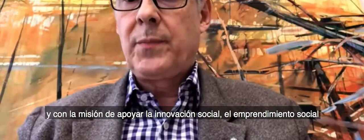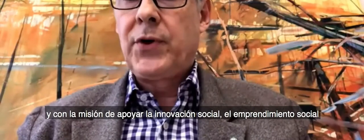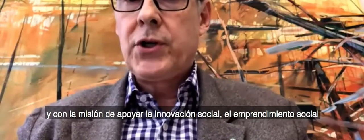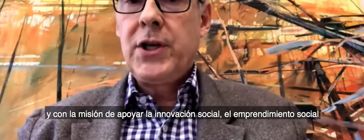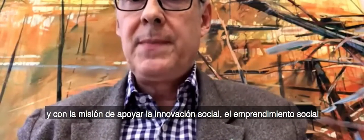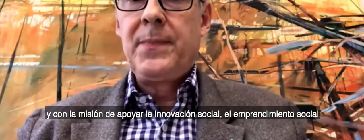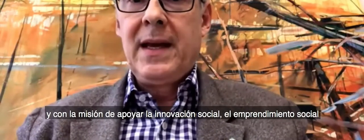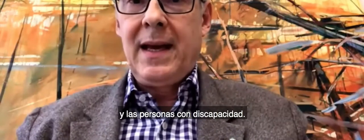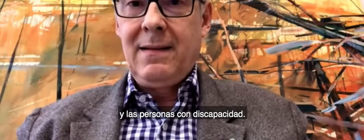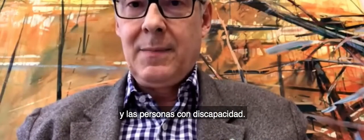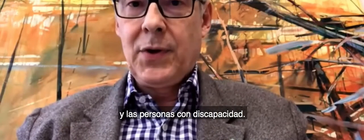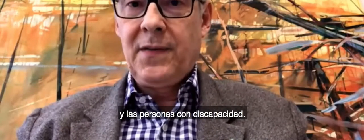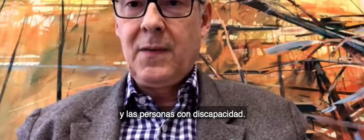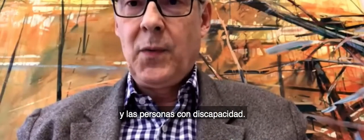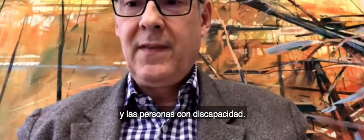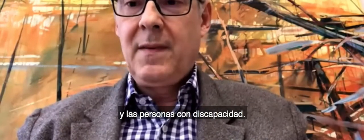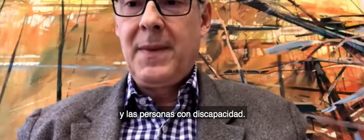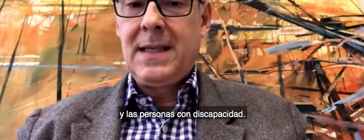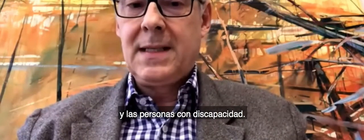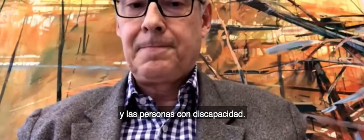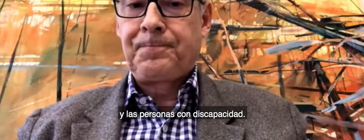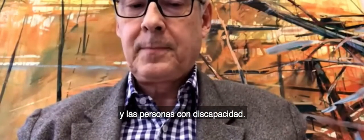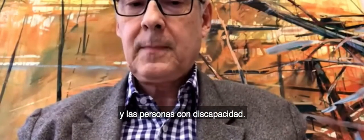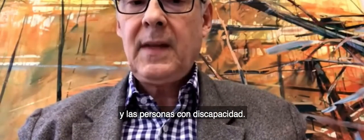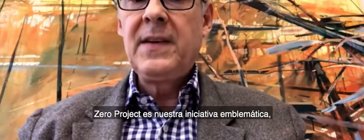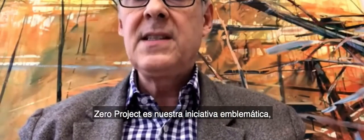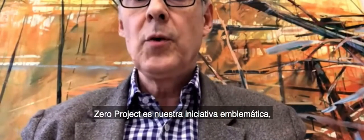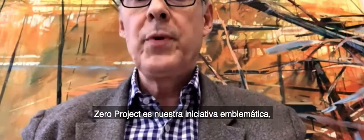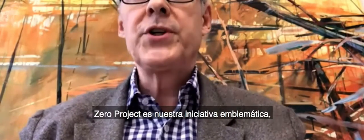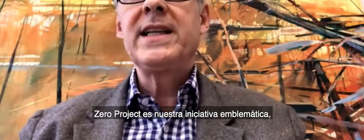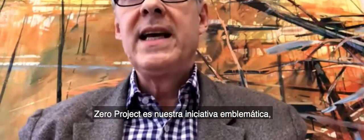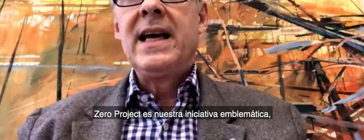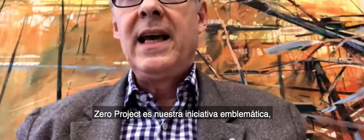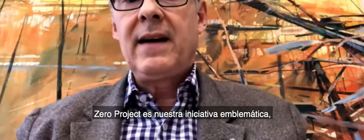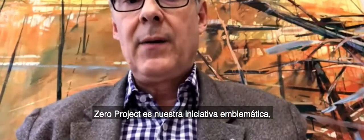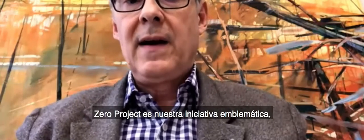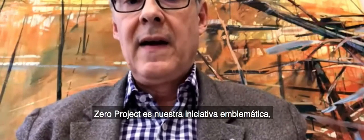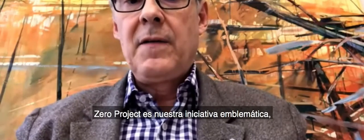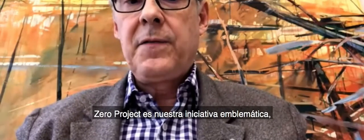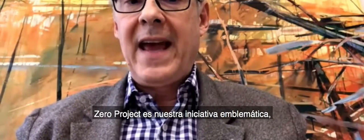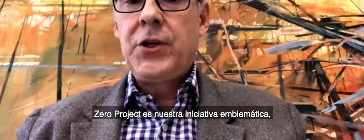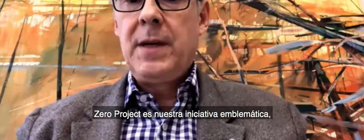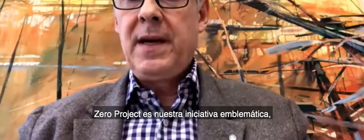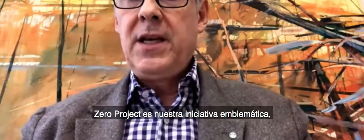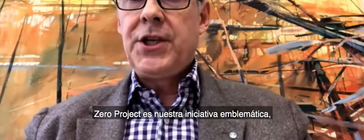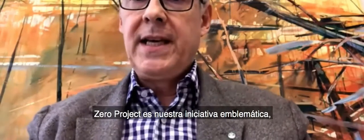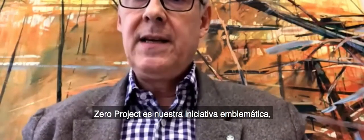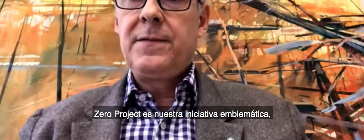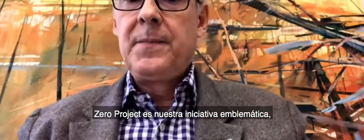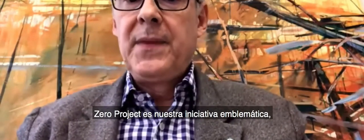social entrepreneurship and persons with disabilities. The Zero Project is our flagship